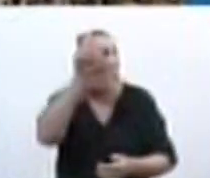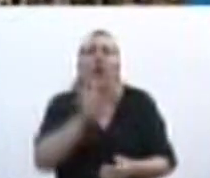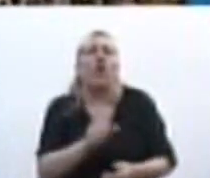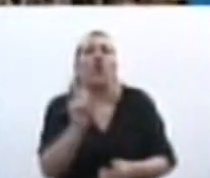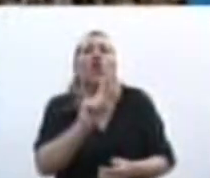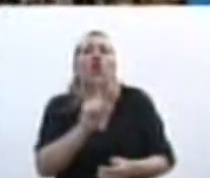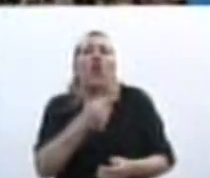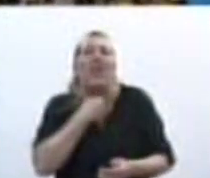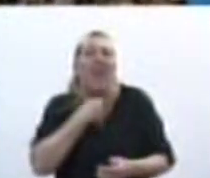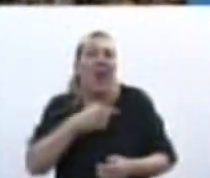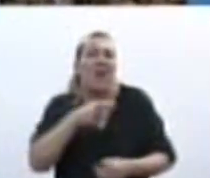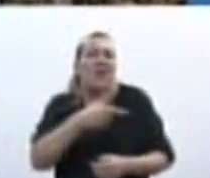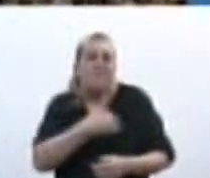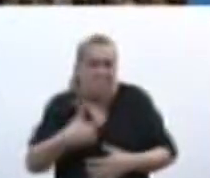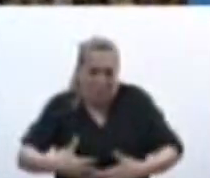madre en esa ocasión?